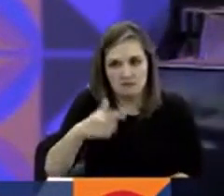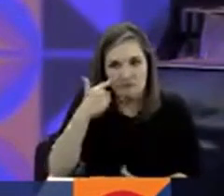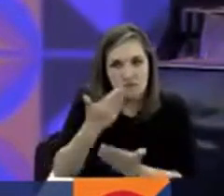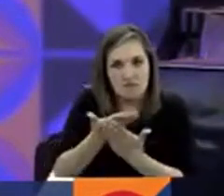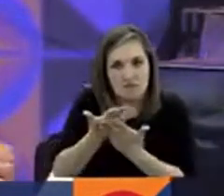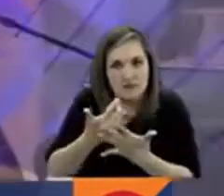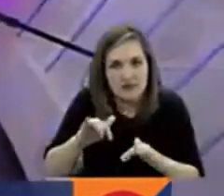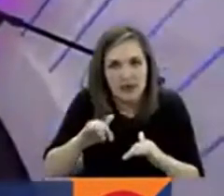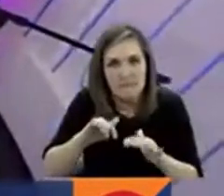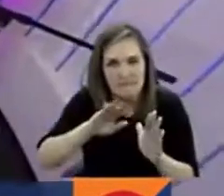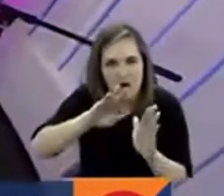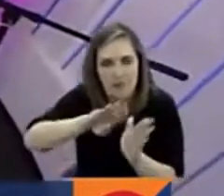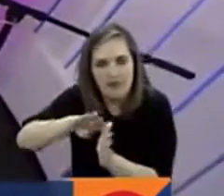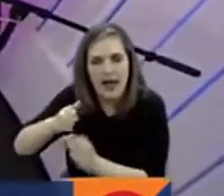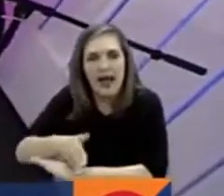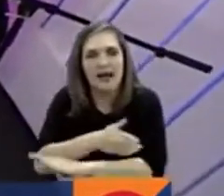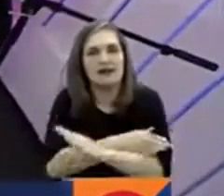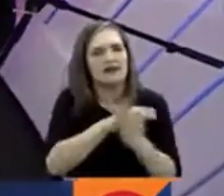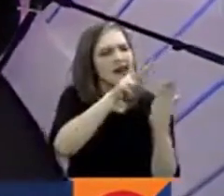esto. Dice así.